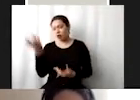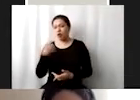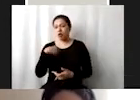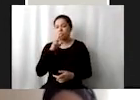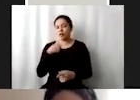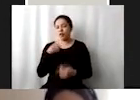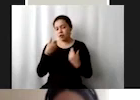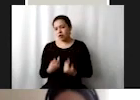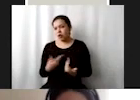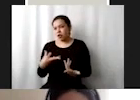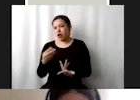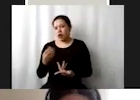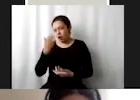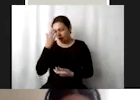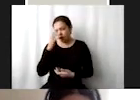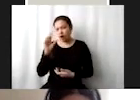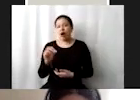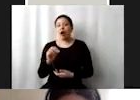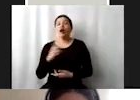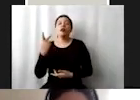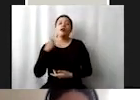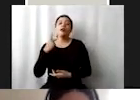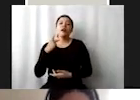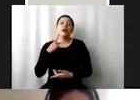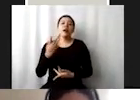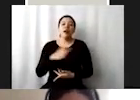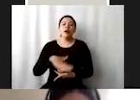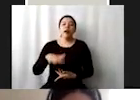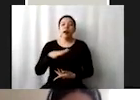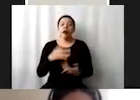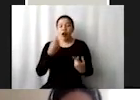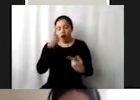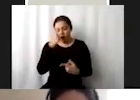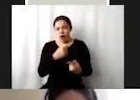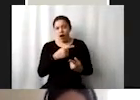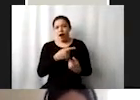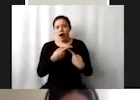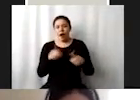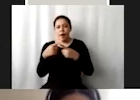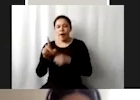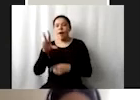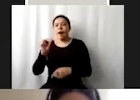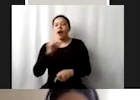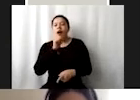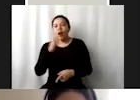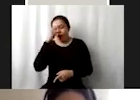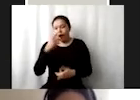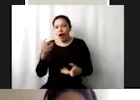la inclusión social económica y política de las personas sin distinción alguna garantizando su oportunidad